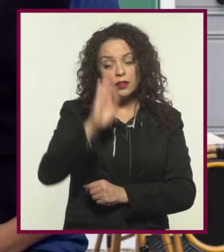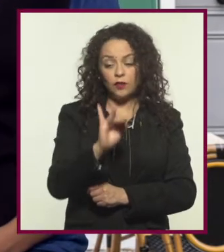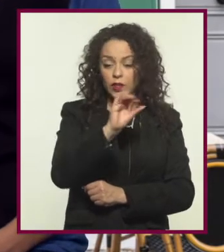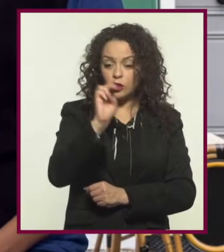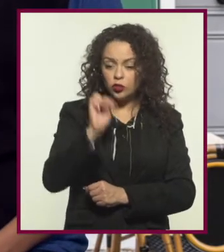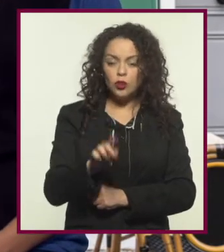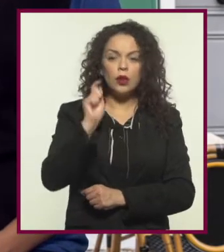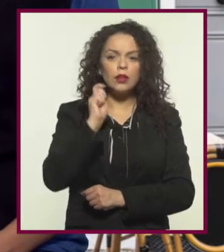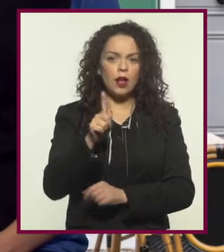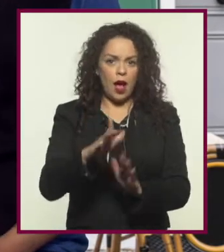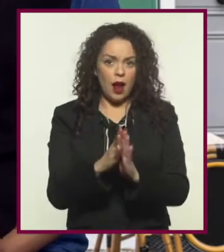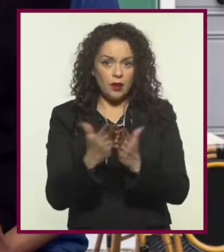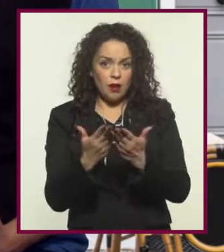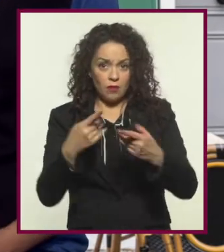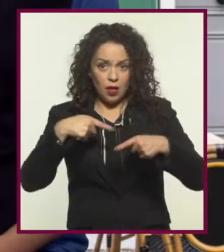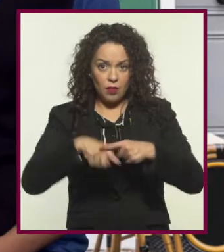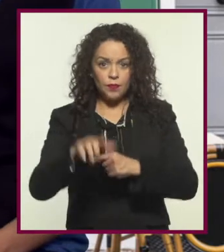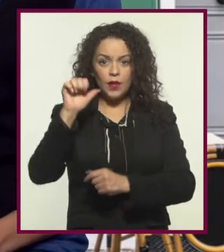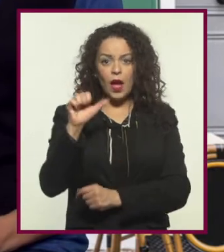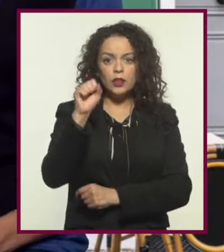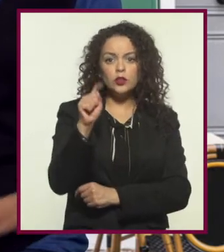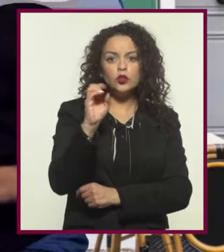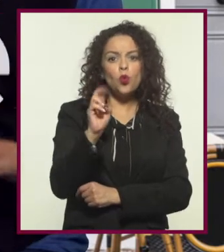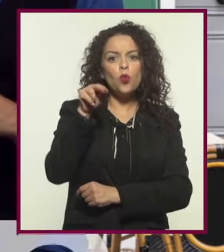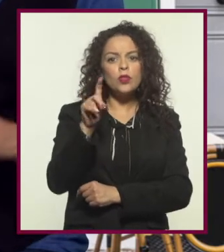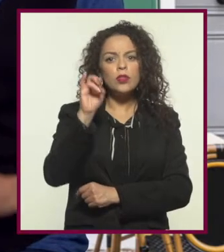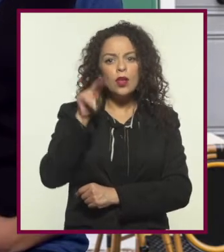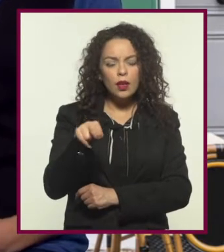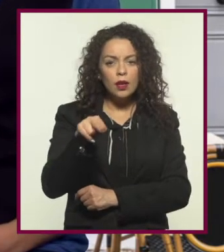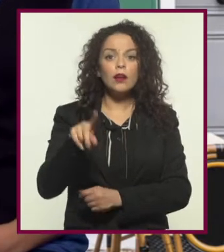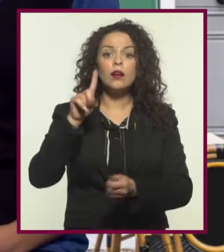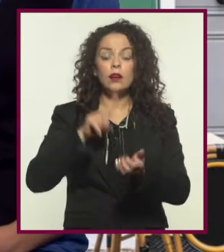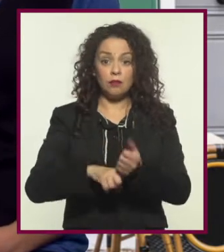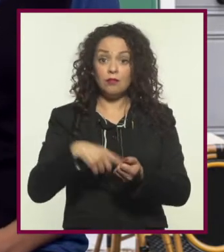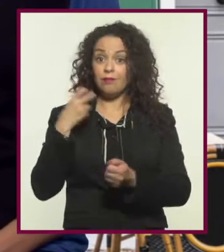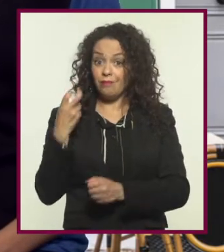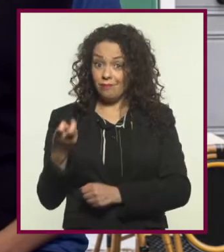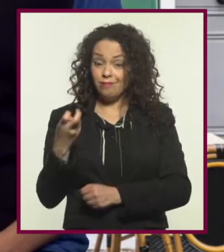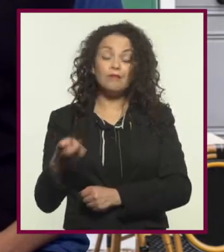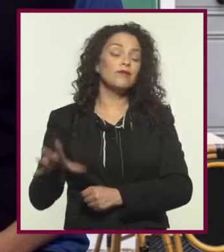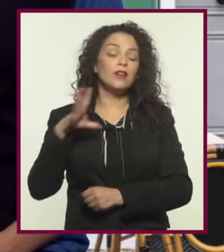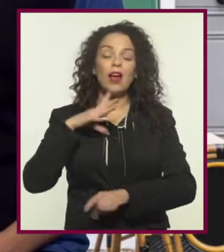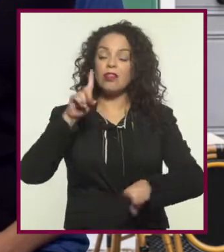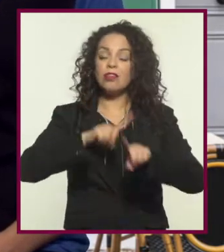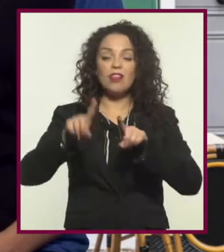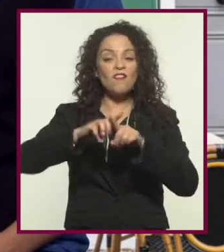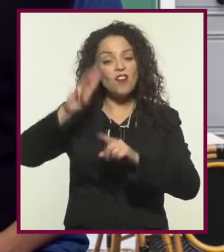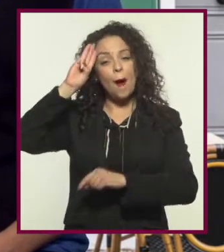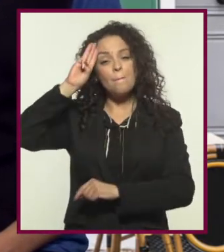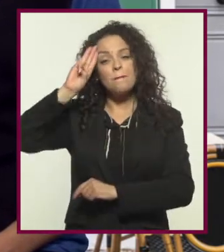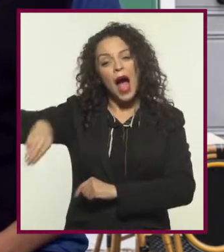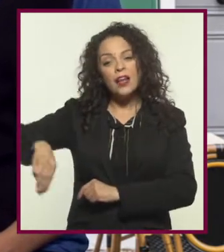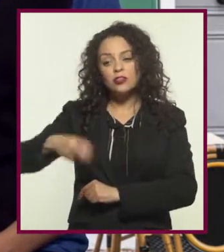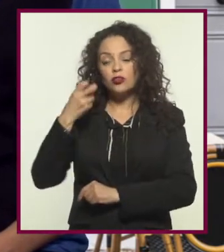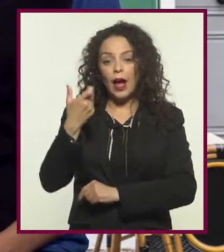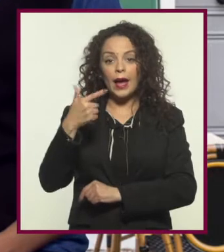ficción marcada por el surgimiento de la revista Astounding Science Fiction y la consagración de grandes maestros del género